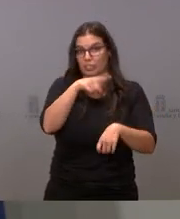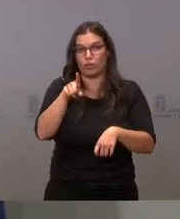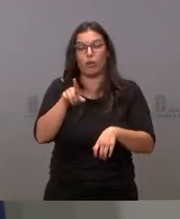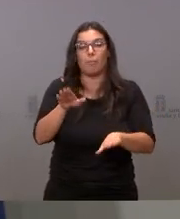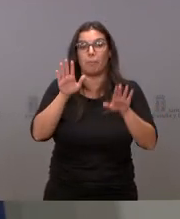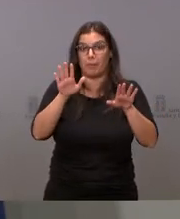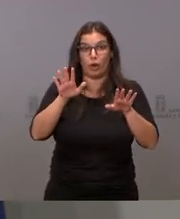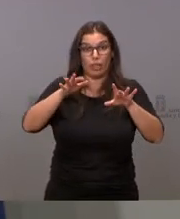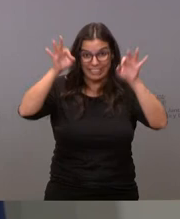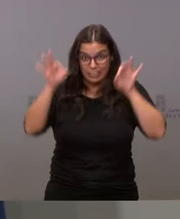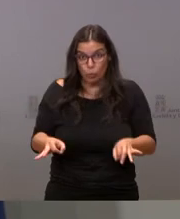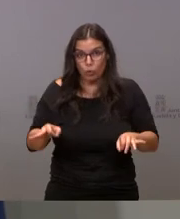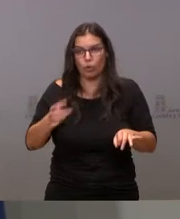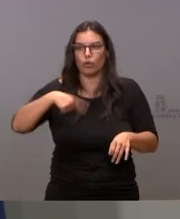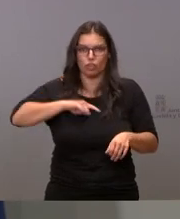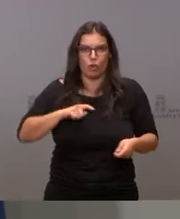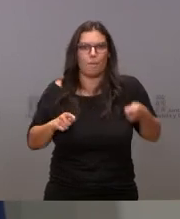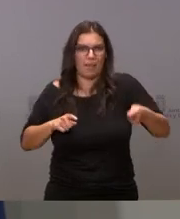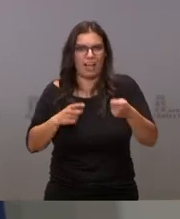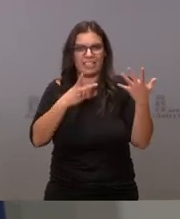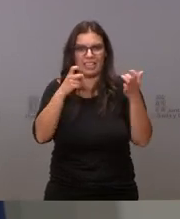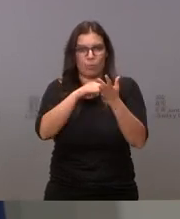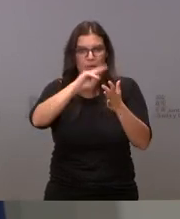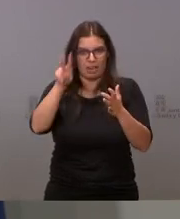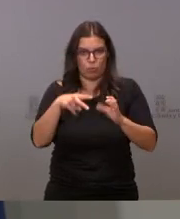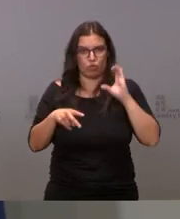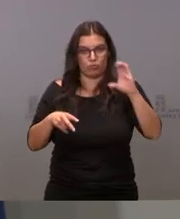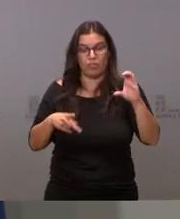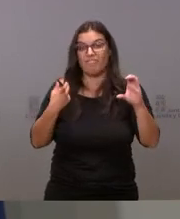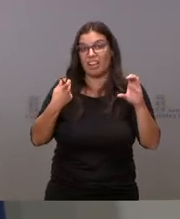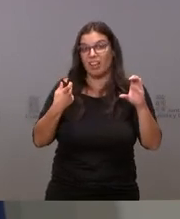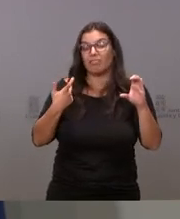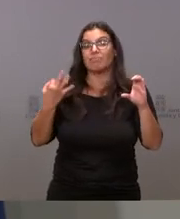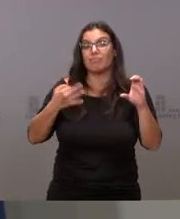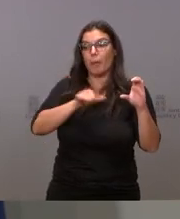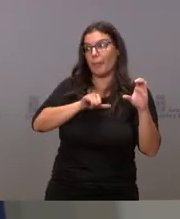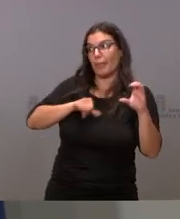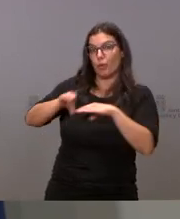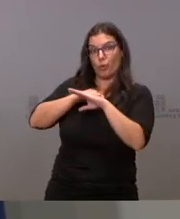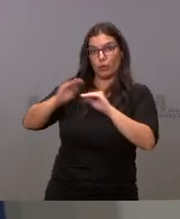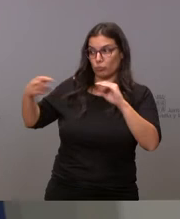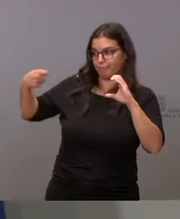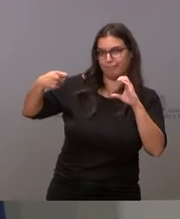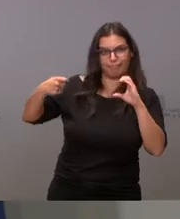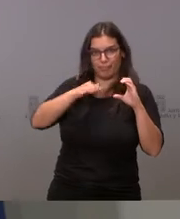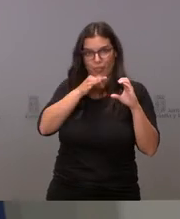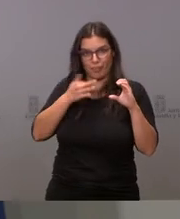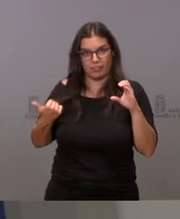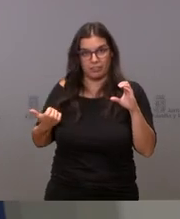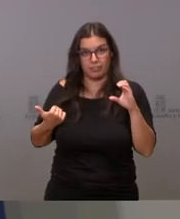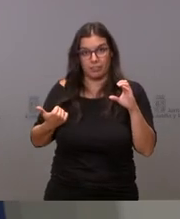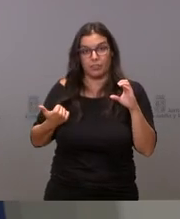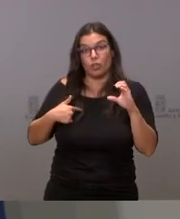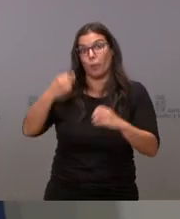fue poner 700.000 euros y aún estamos esperando que el gobierno ponga su parte y yo entiendo muy